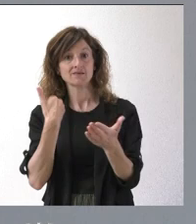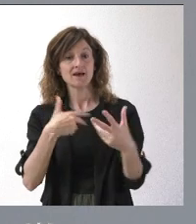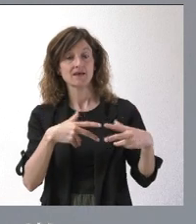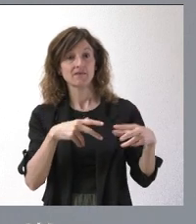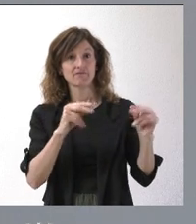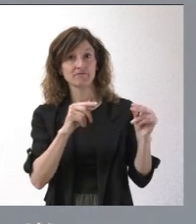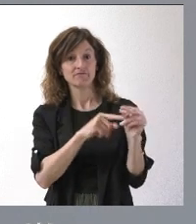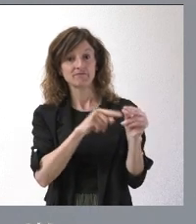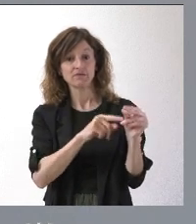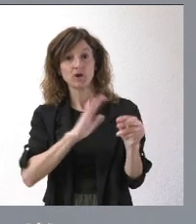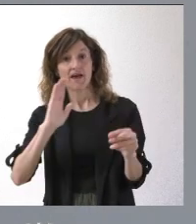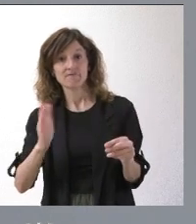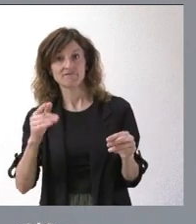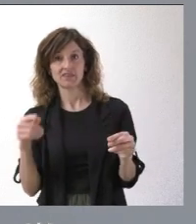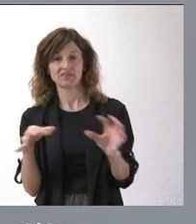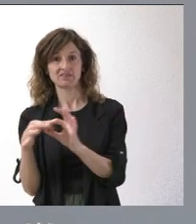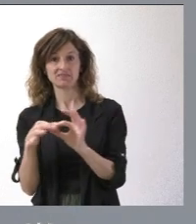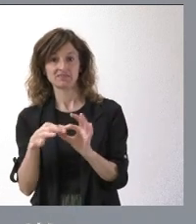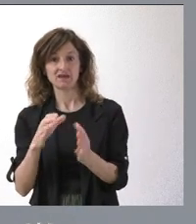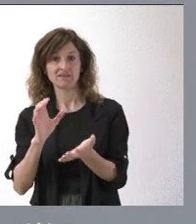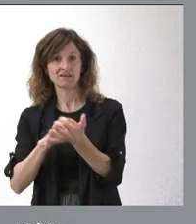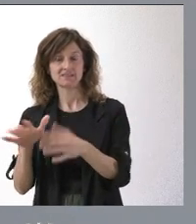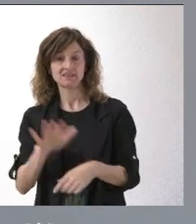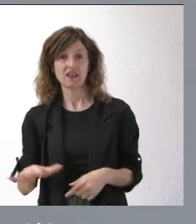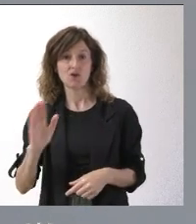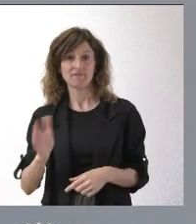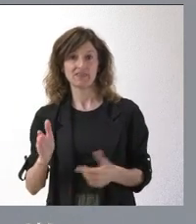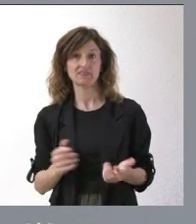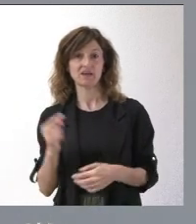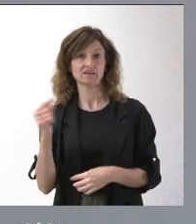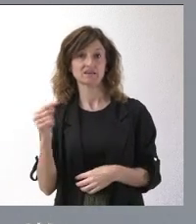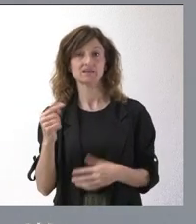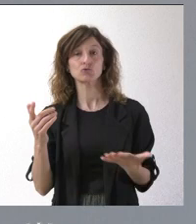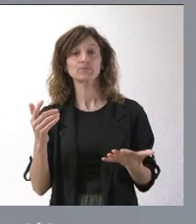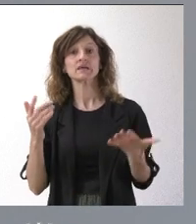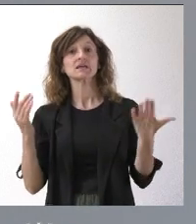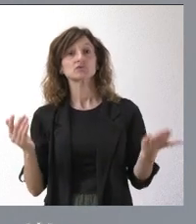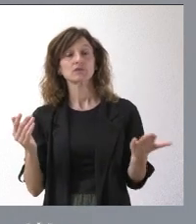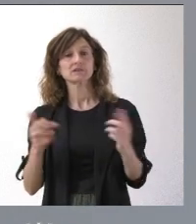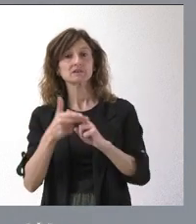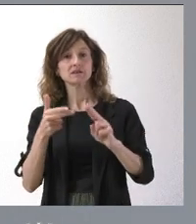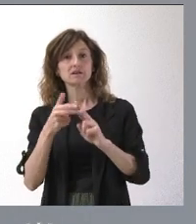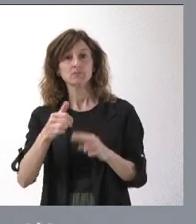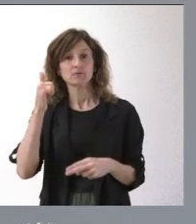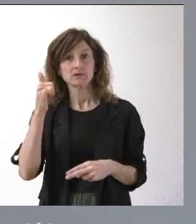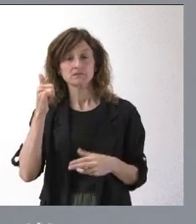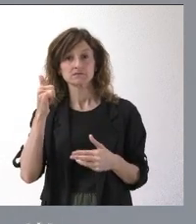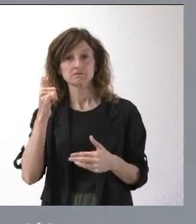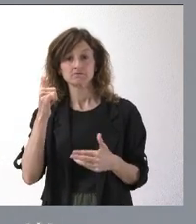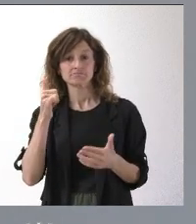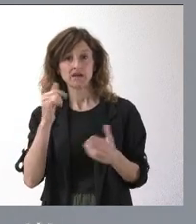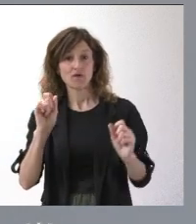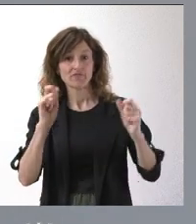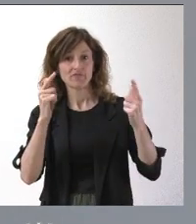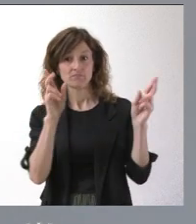causando este perjuicio a nuestra comunidad autónoma. Y que el mecanismo más rápido para que dejara de estar en